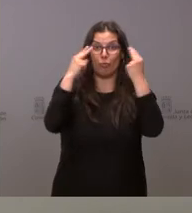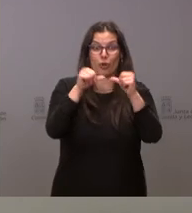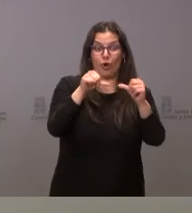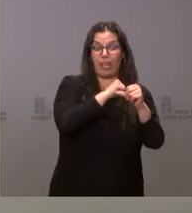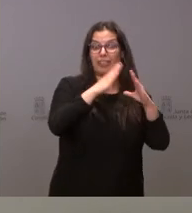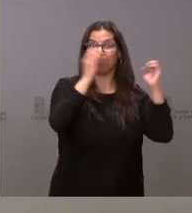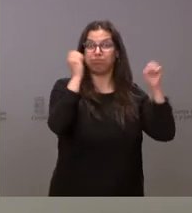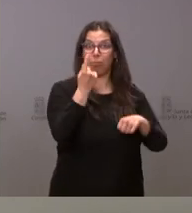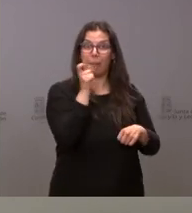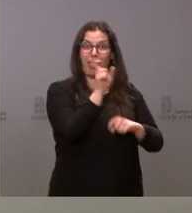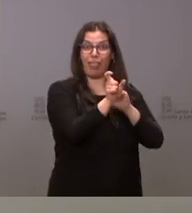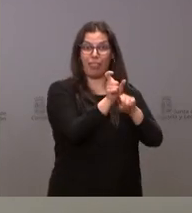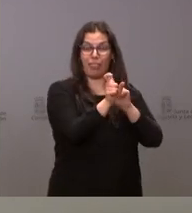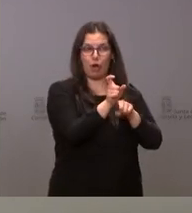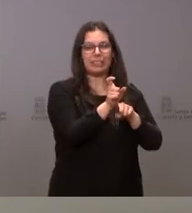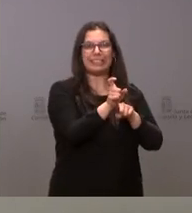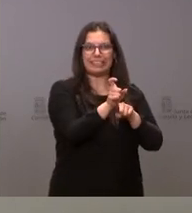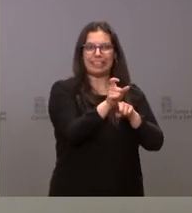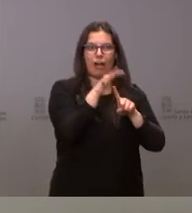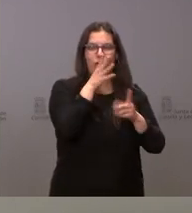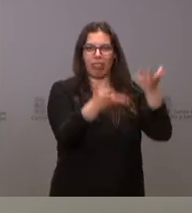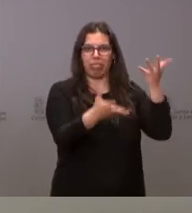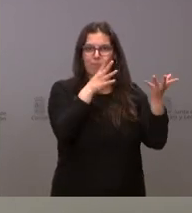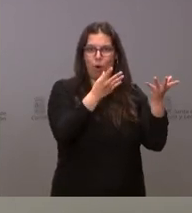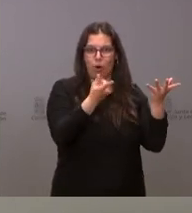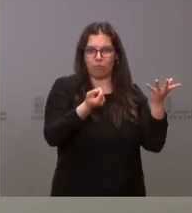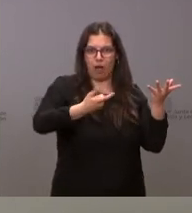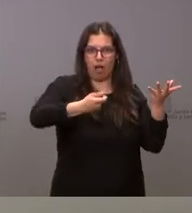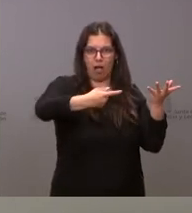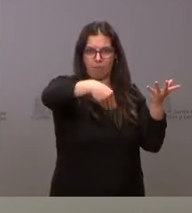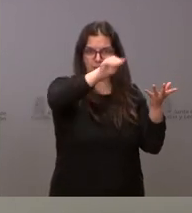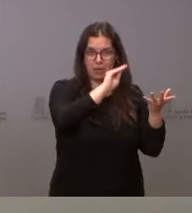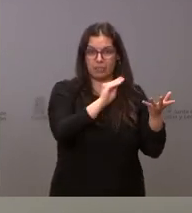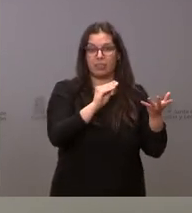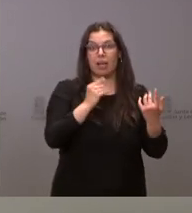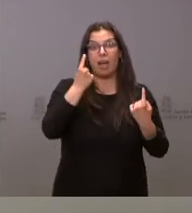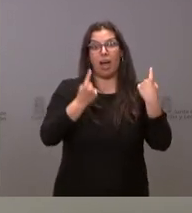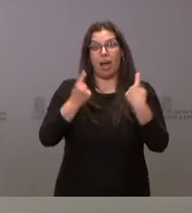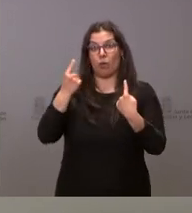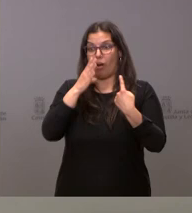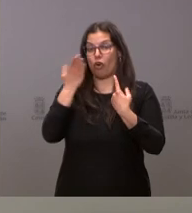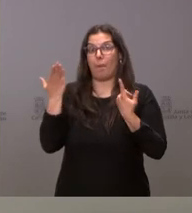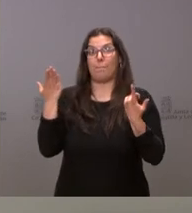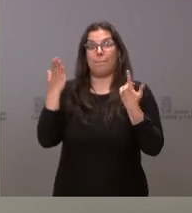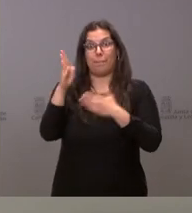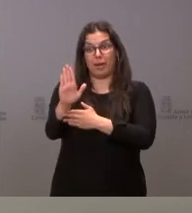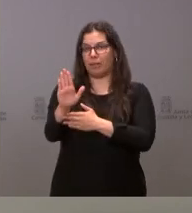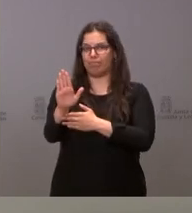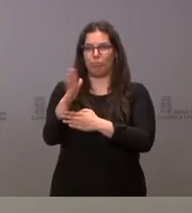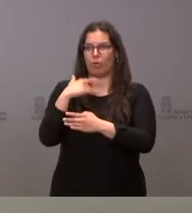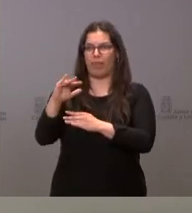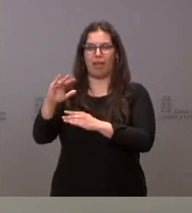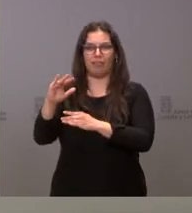A algunos de los que estamos sacando en estos momentos, es verdad que pueden estar quedando desiertos porque a este precio